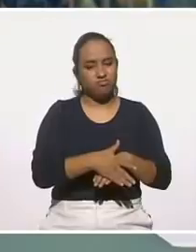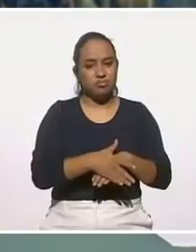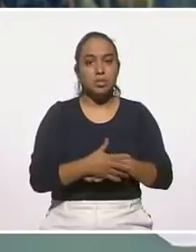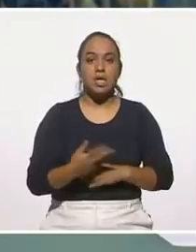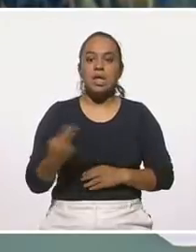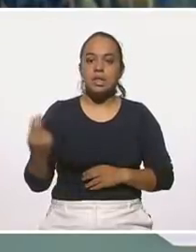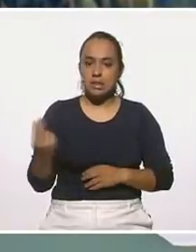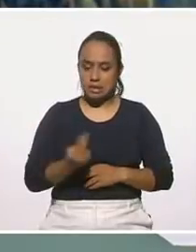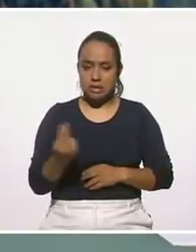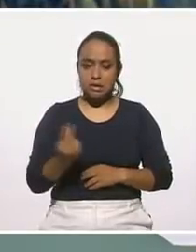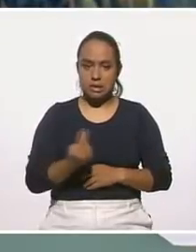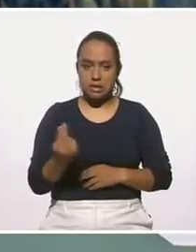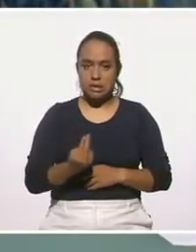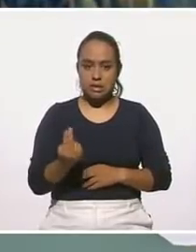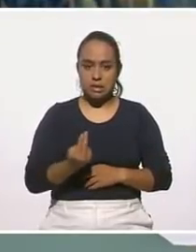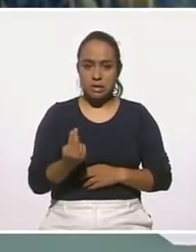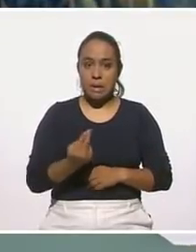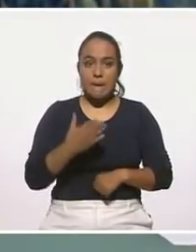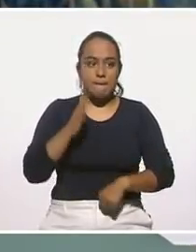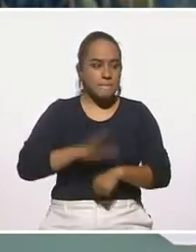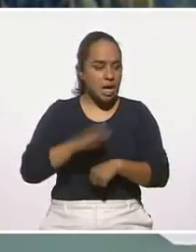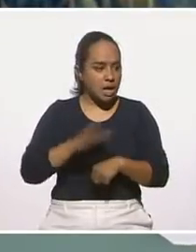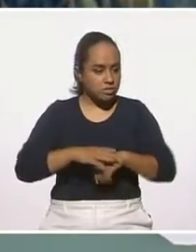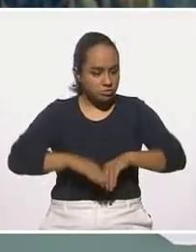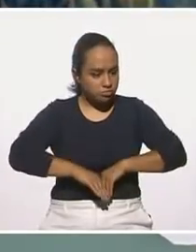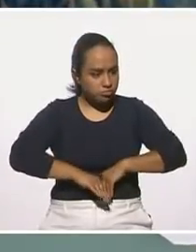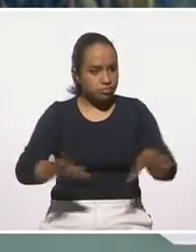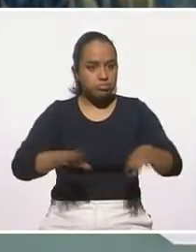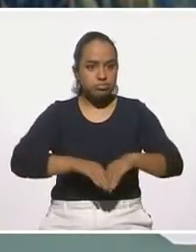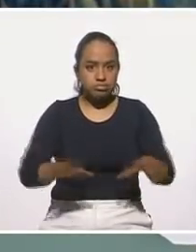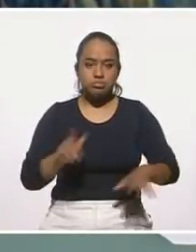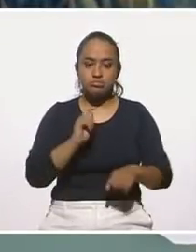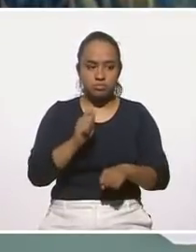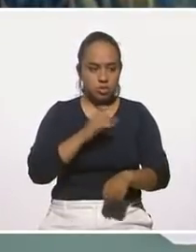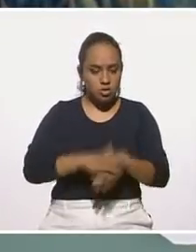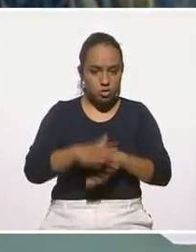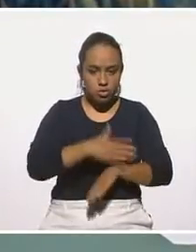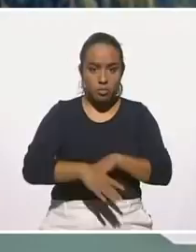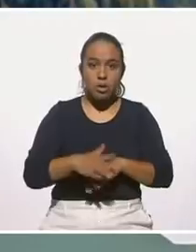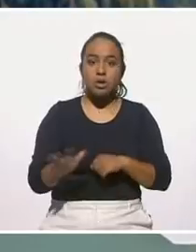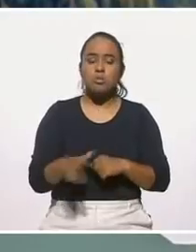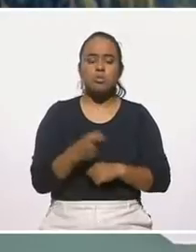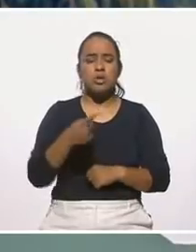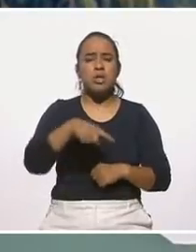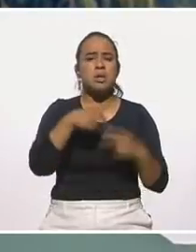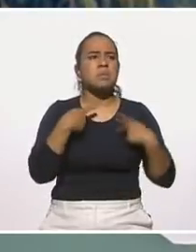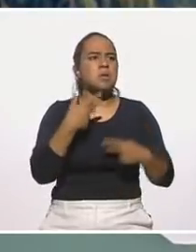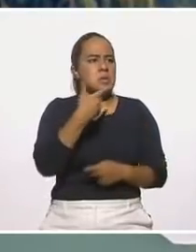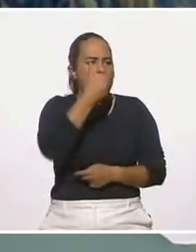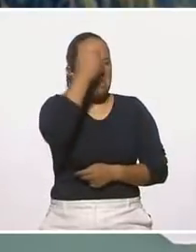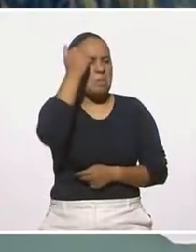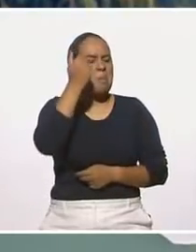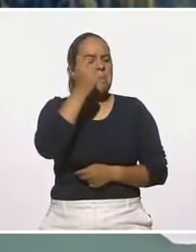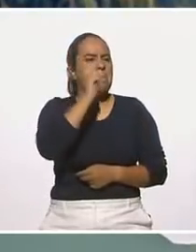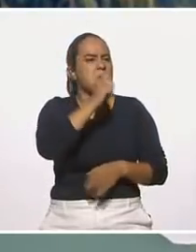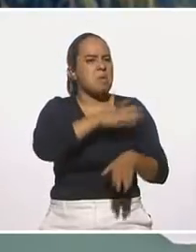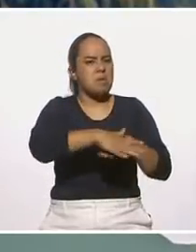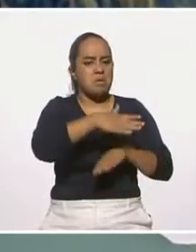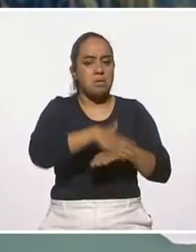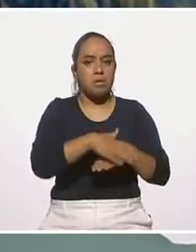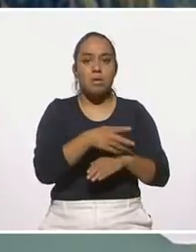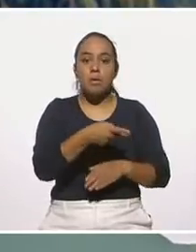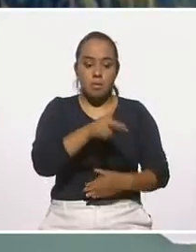necesitamos más difusión del nopal, porque hay mucha ignorancia sobre el nopal, cuando tiene